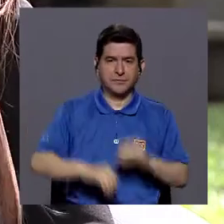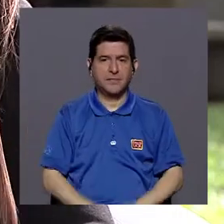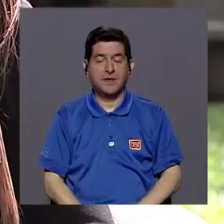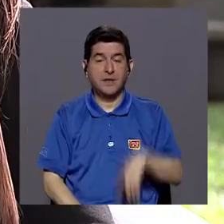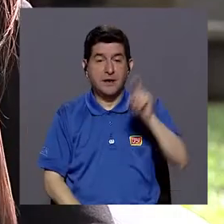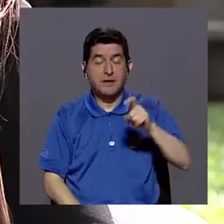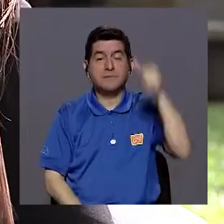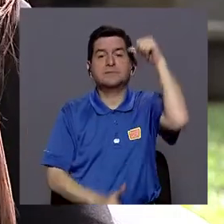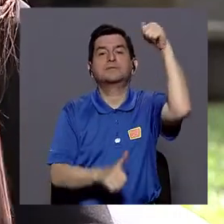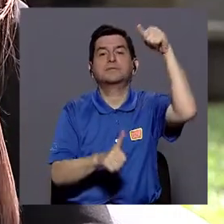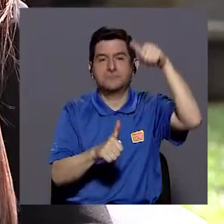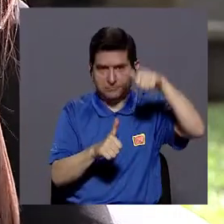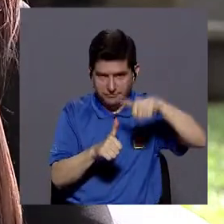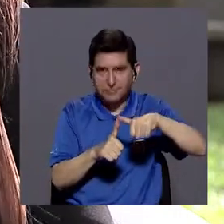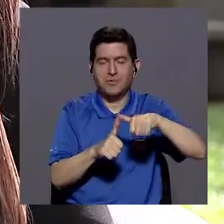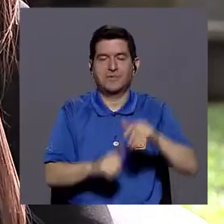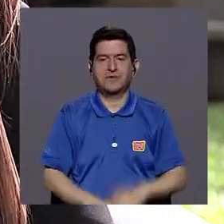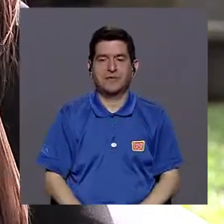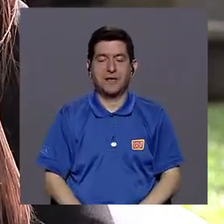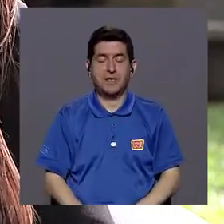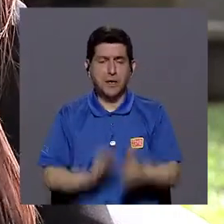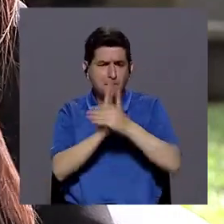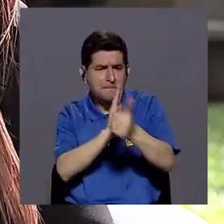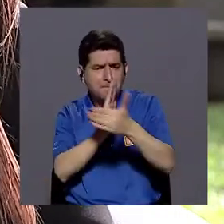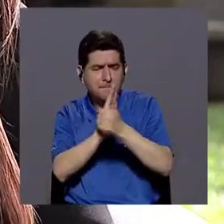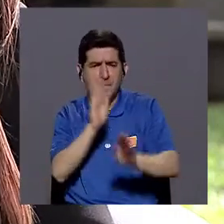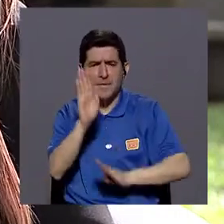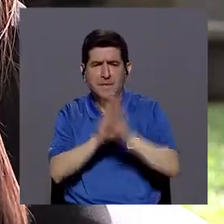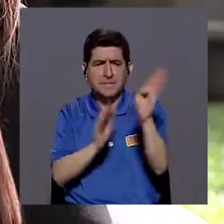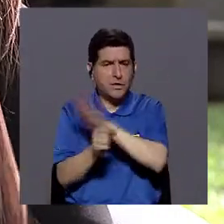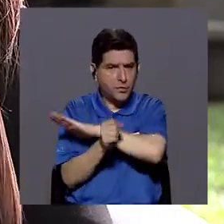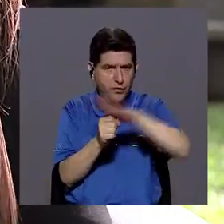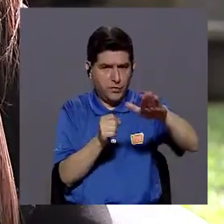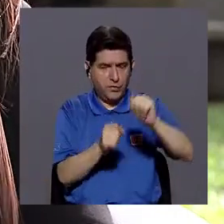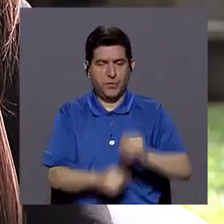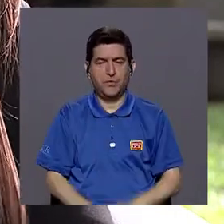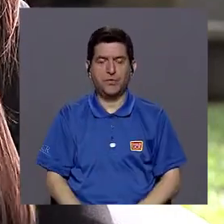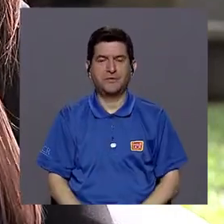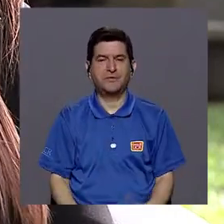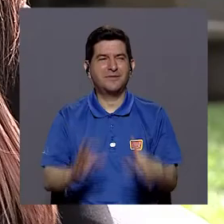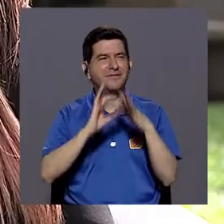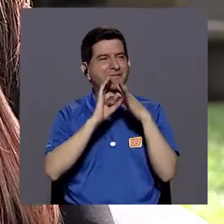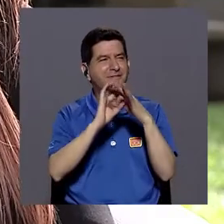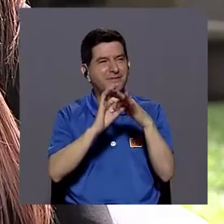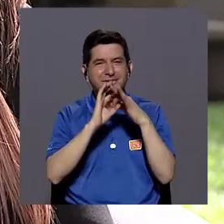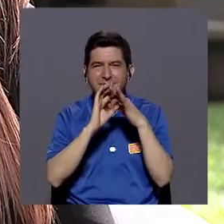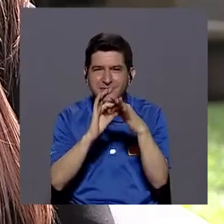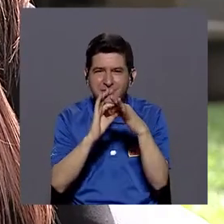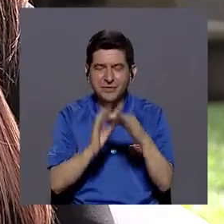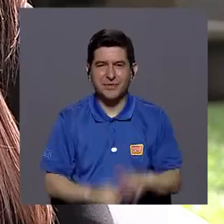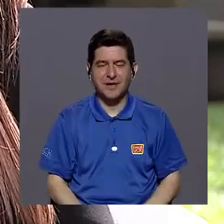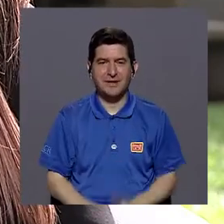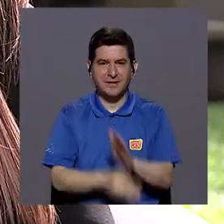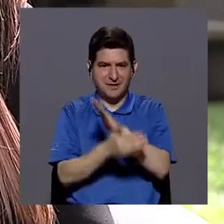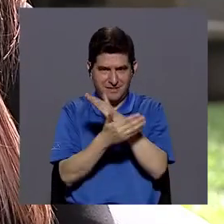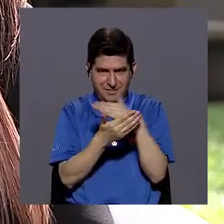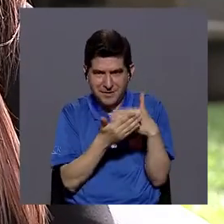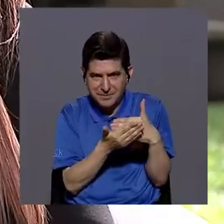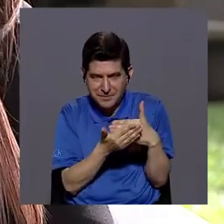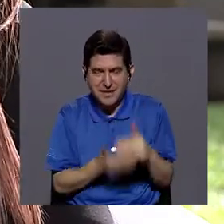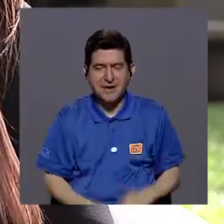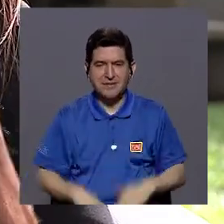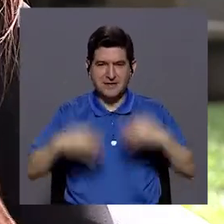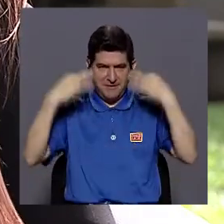Hay que tomar en cuenta para ir potenciando este desarrollo integral. Con relación a la parte